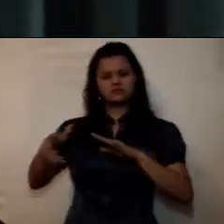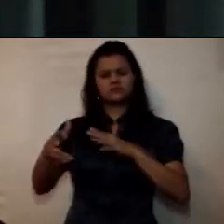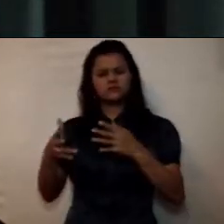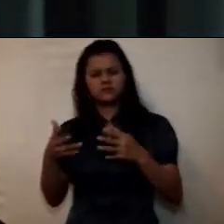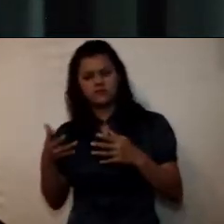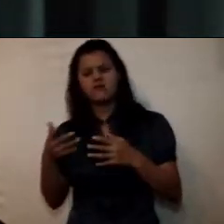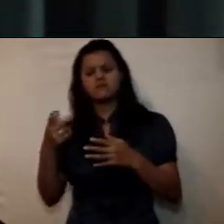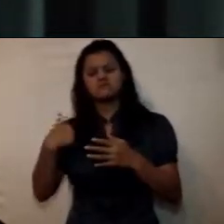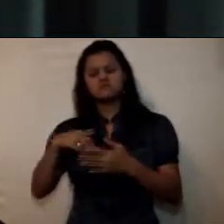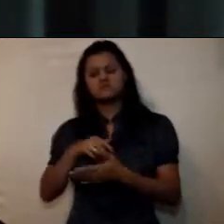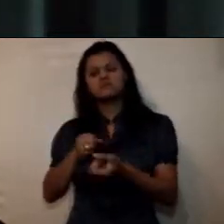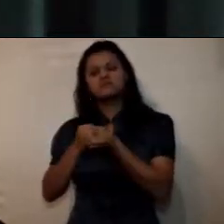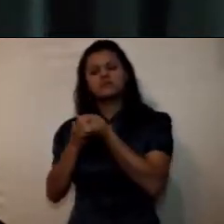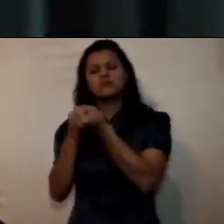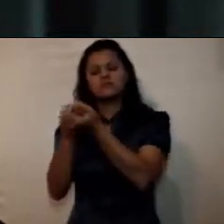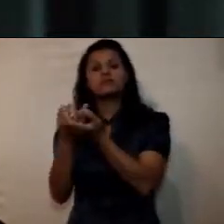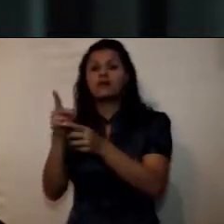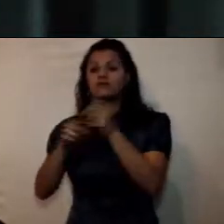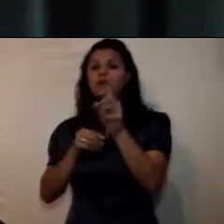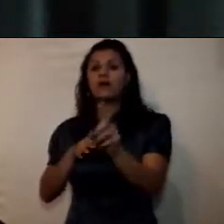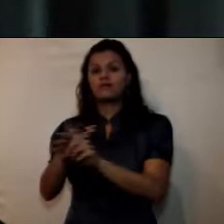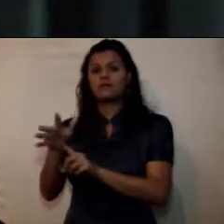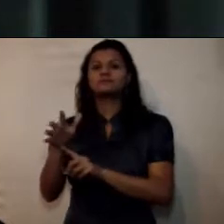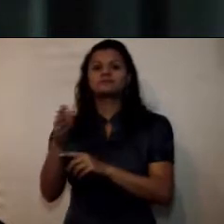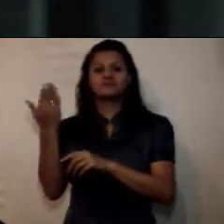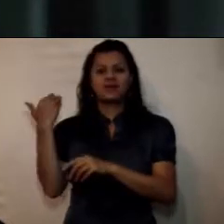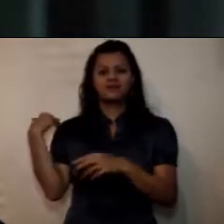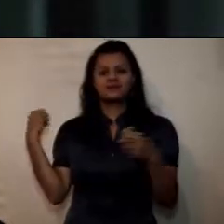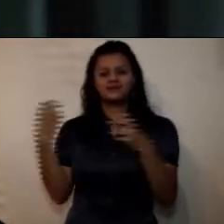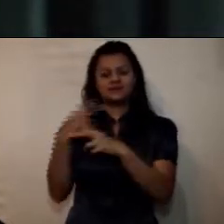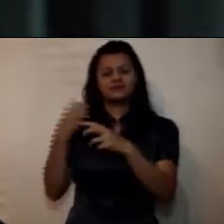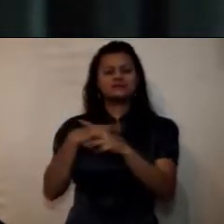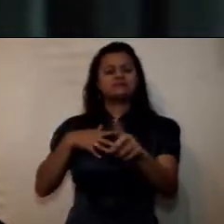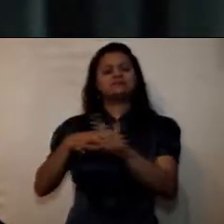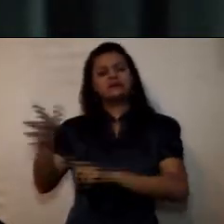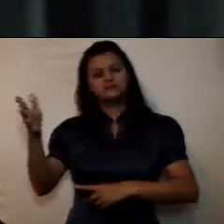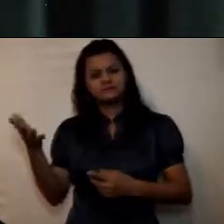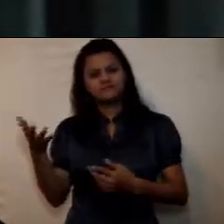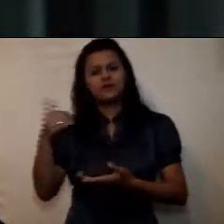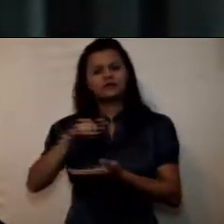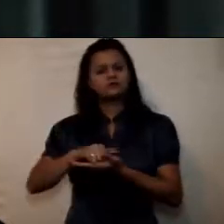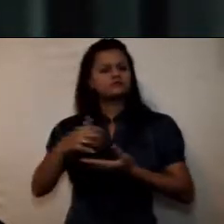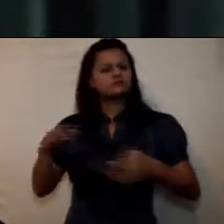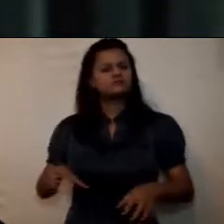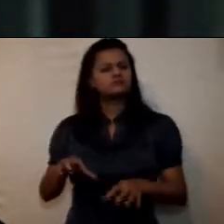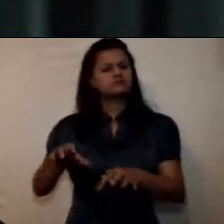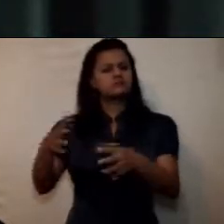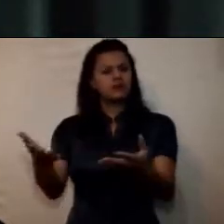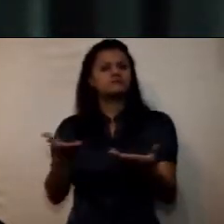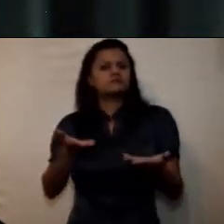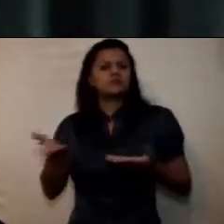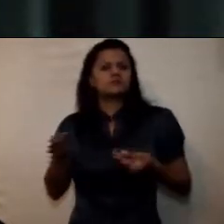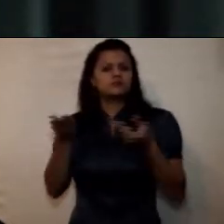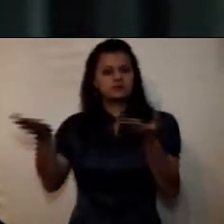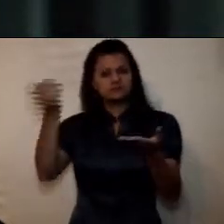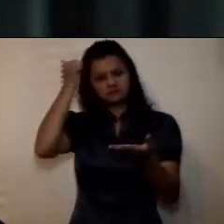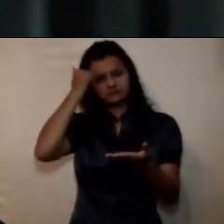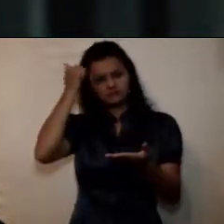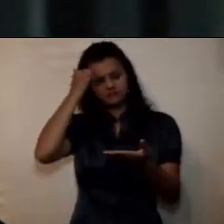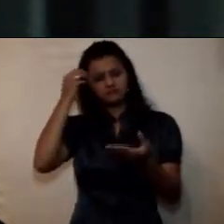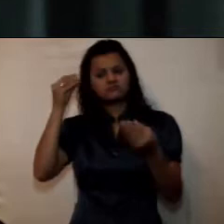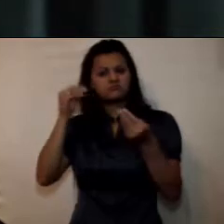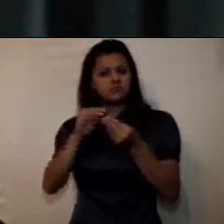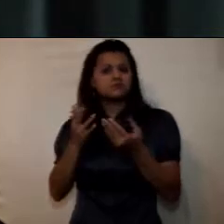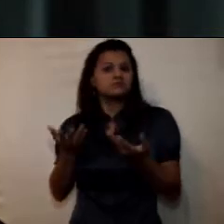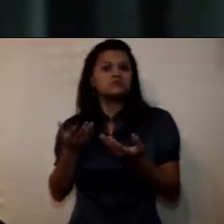estas acciones comprenden la prestación de servicios de docencia mediante el acceso a la educación en programas de modalidad